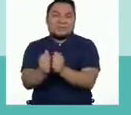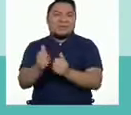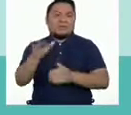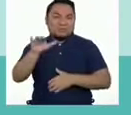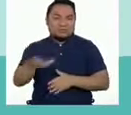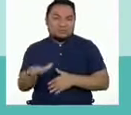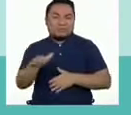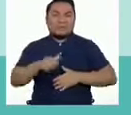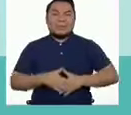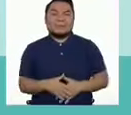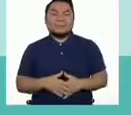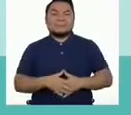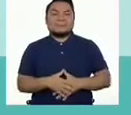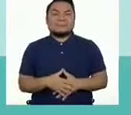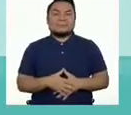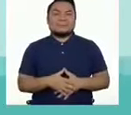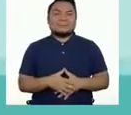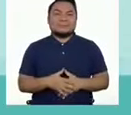a los polos.